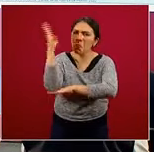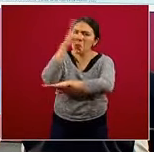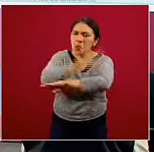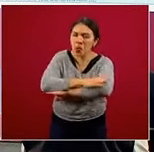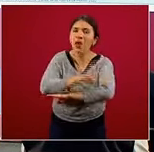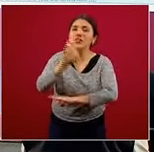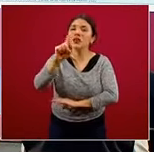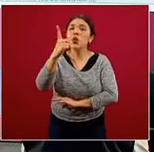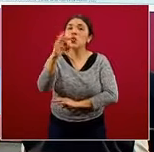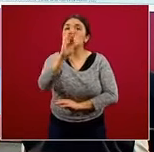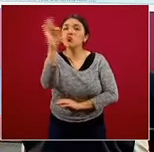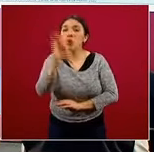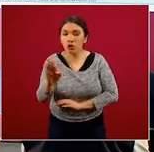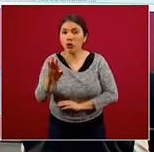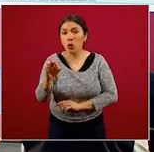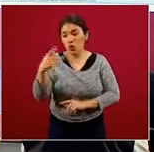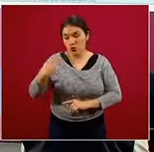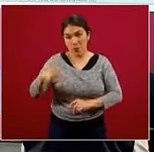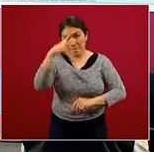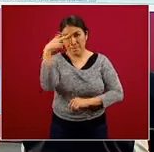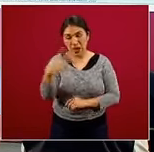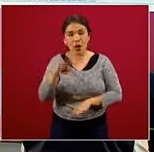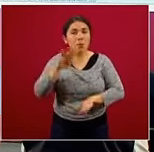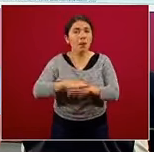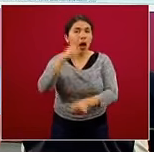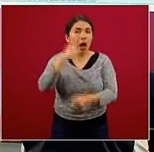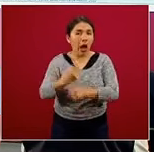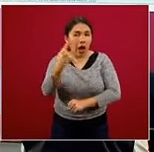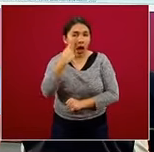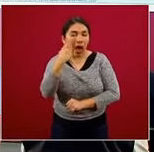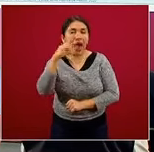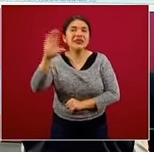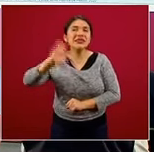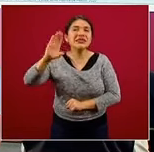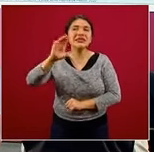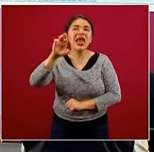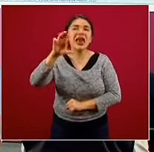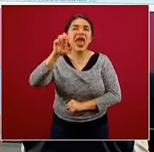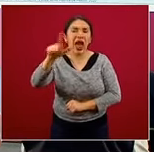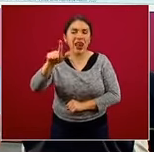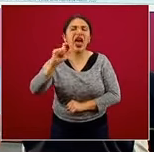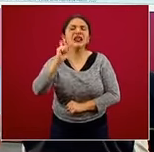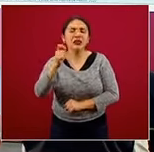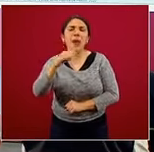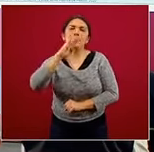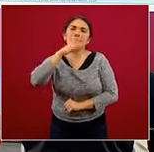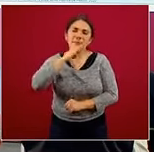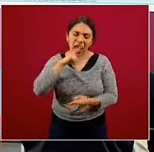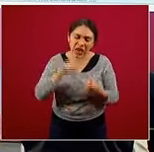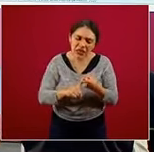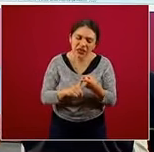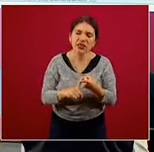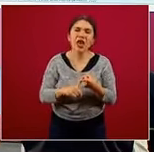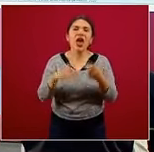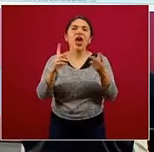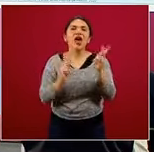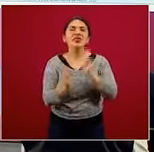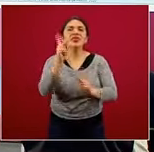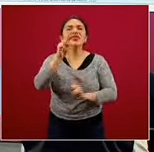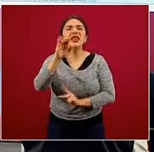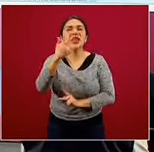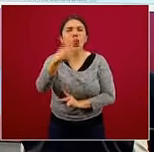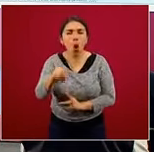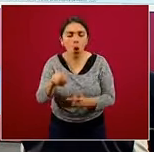comemos, el promedio, los mexicanos consumen 31 por ciento de cereales. ¿Cuáles son los cereales? Maíz, trigo,